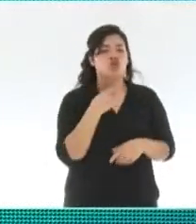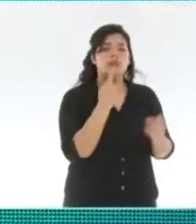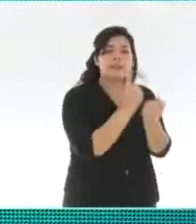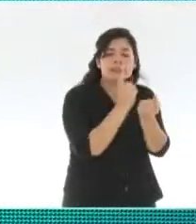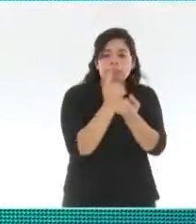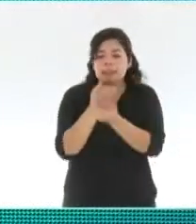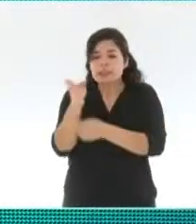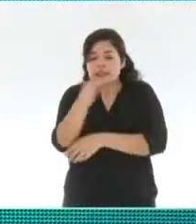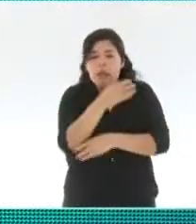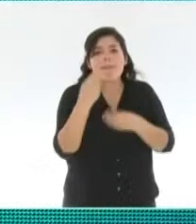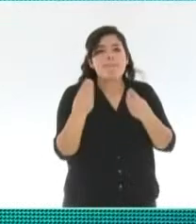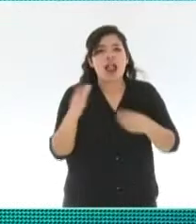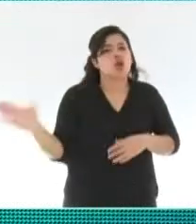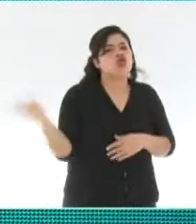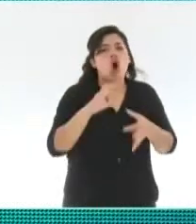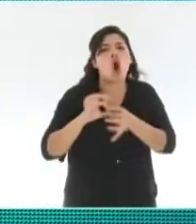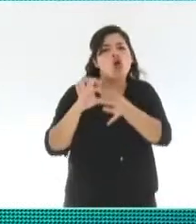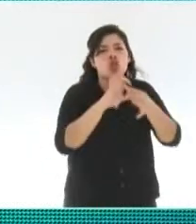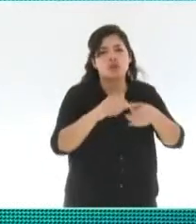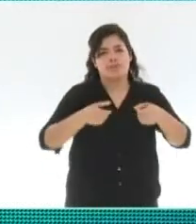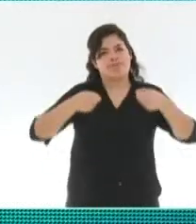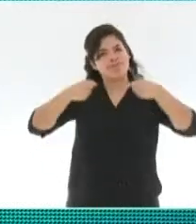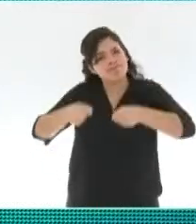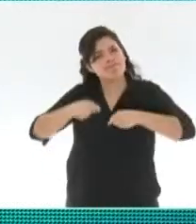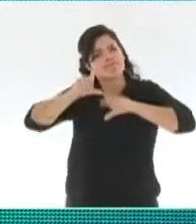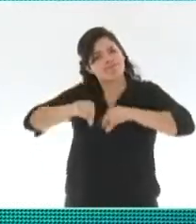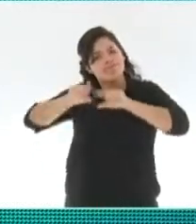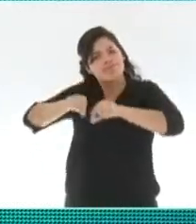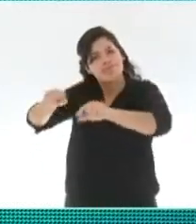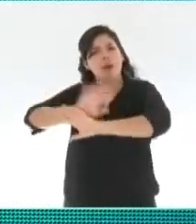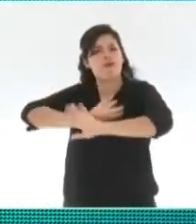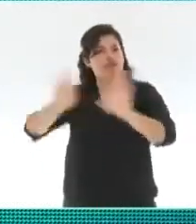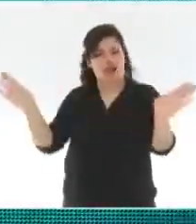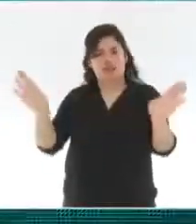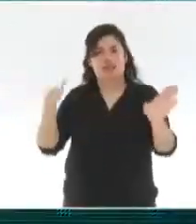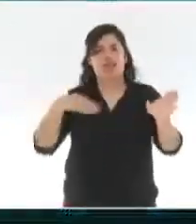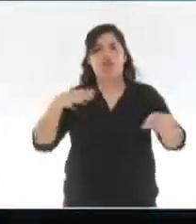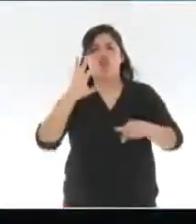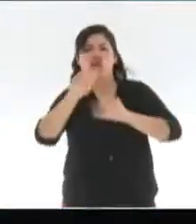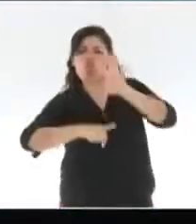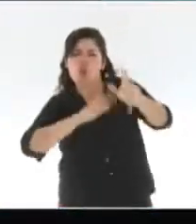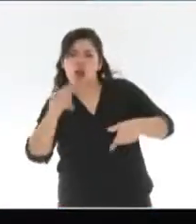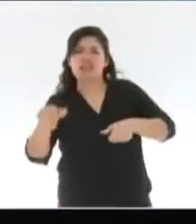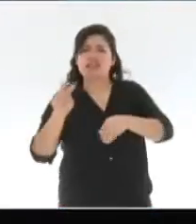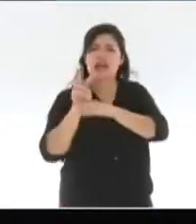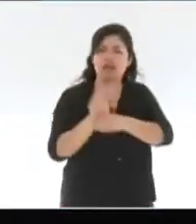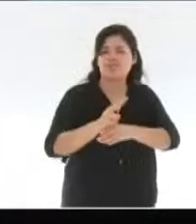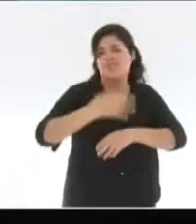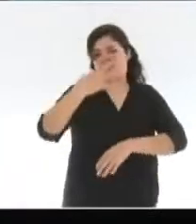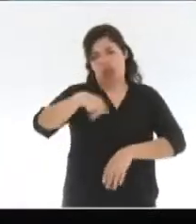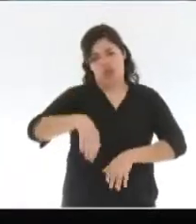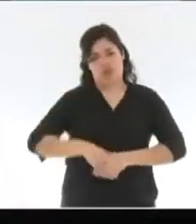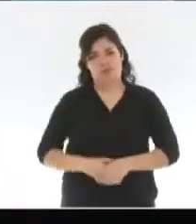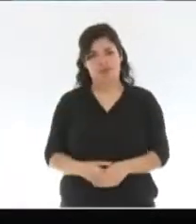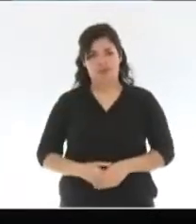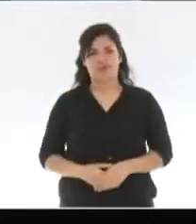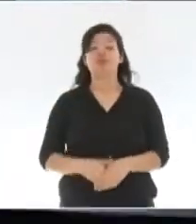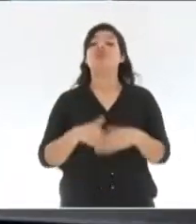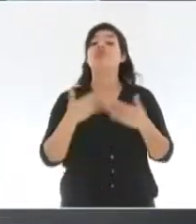flagelo de los vecinos, que es la delincuencia y la inseguridad. Muchas gracias. Gracias. Momento ahora del cierre de este eje